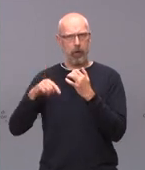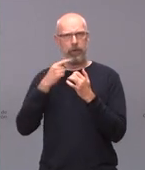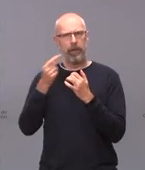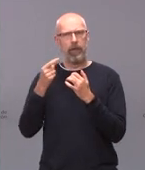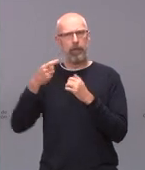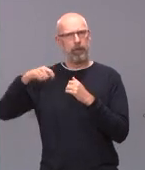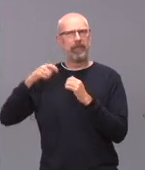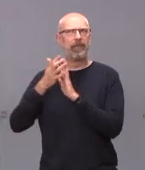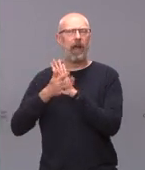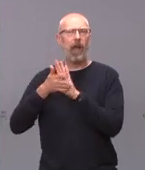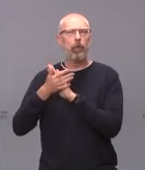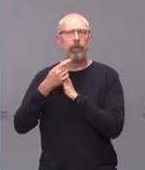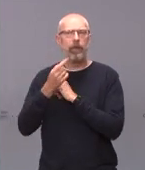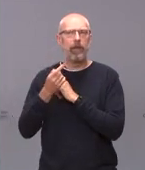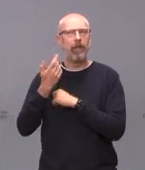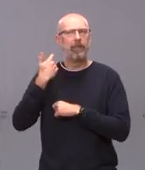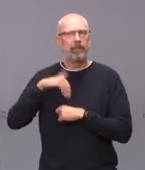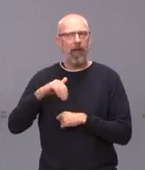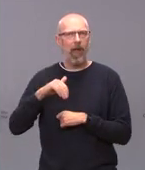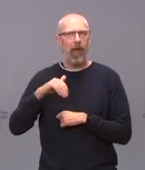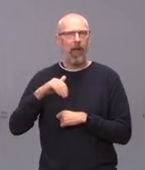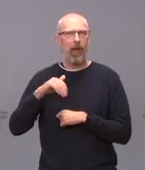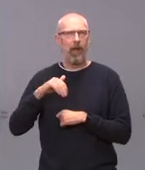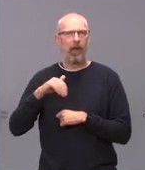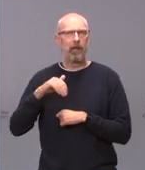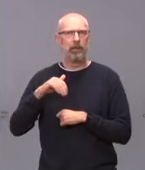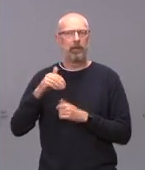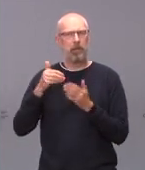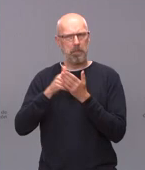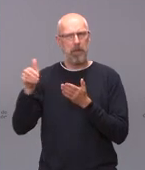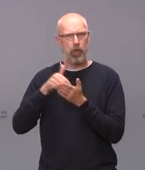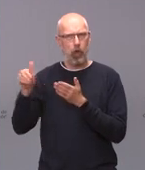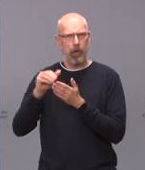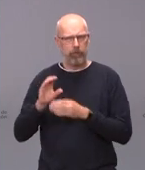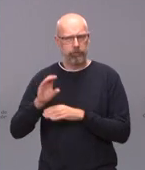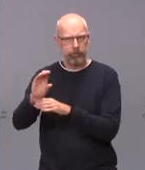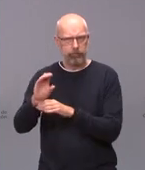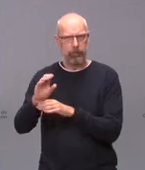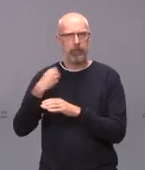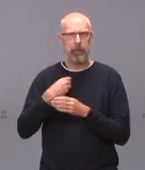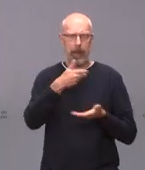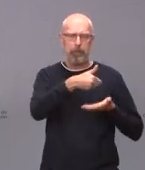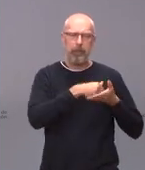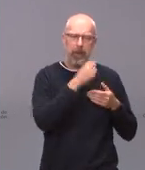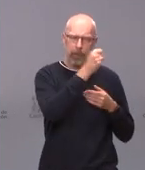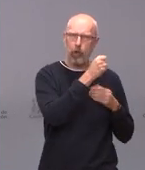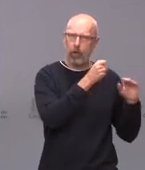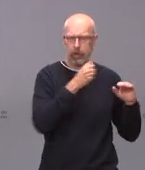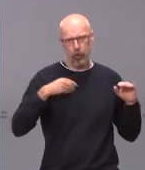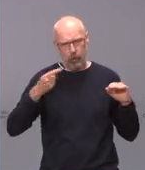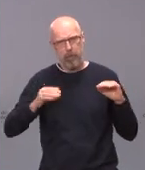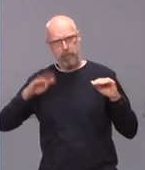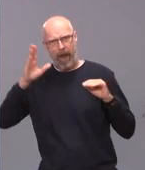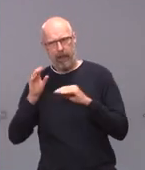de que ya se han destinado más millones de los que pide el PSOE en ayudas directas. Al día